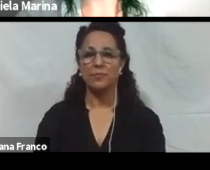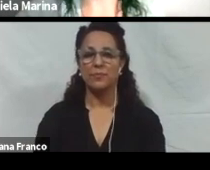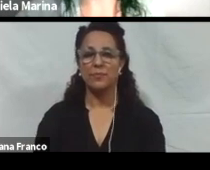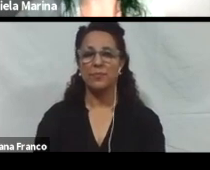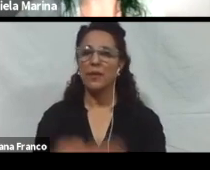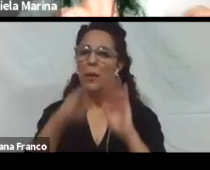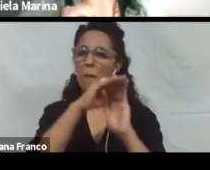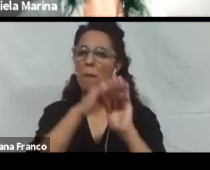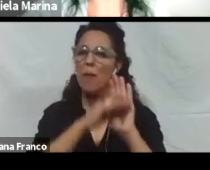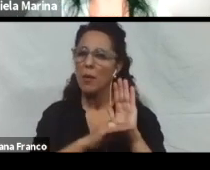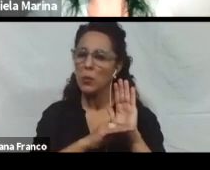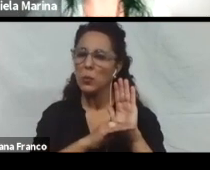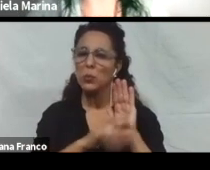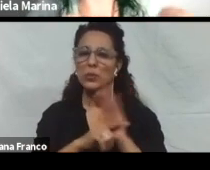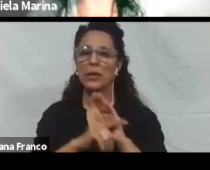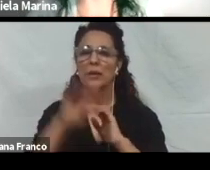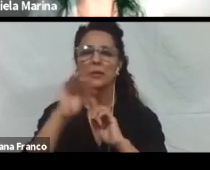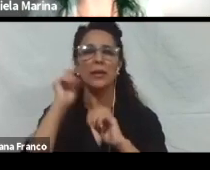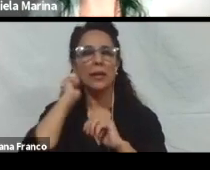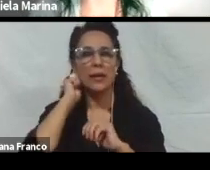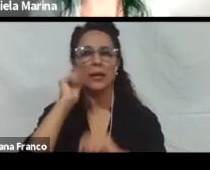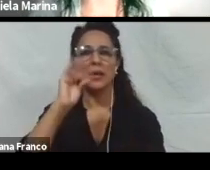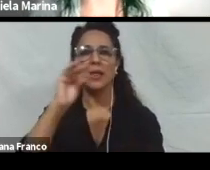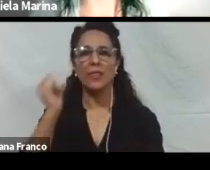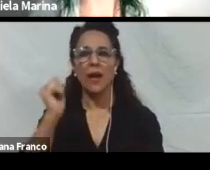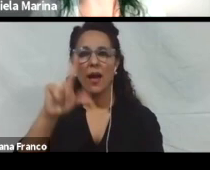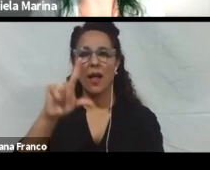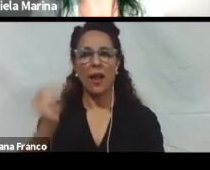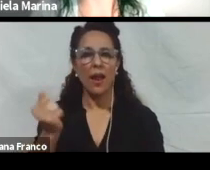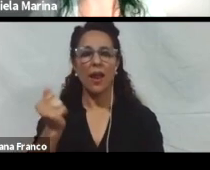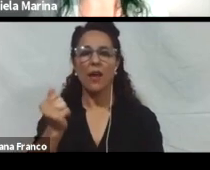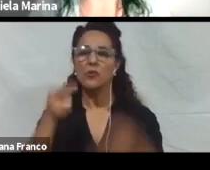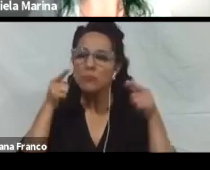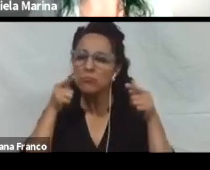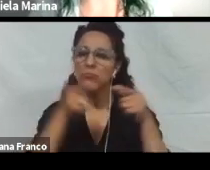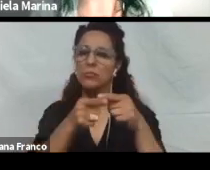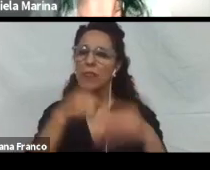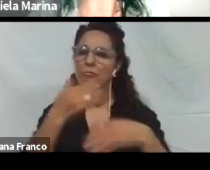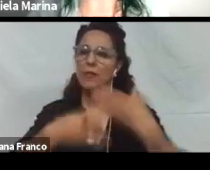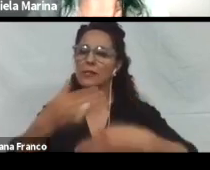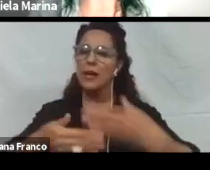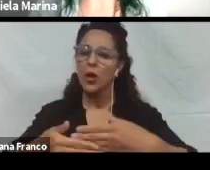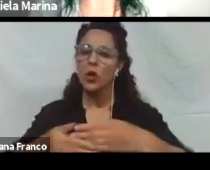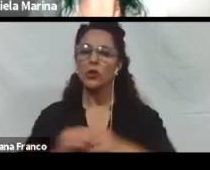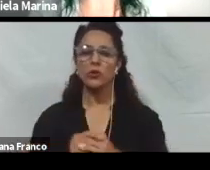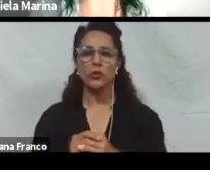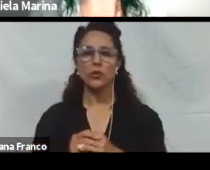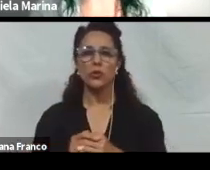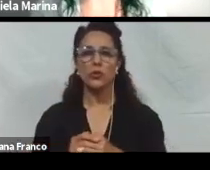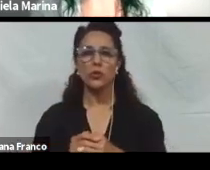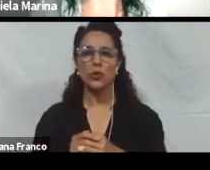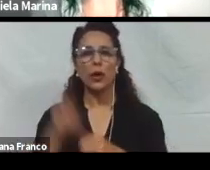Las pautas HeadDala son directrices para el desarrollo de aplicaciones educativas, y fueron